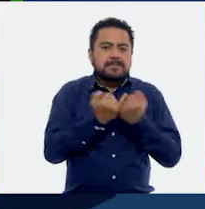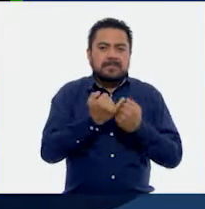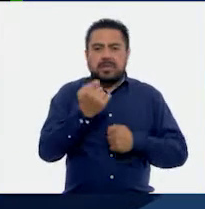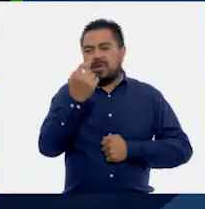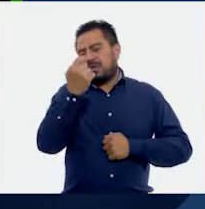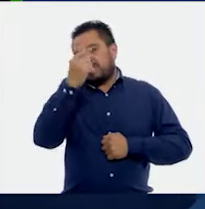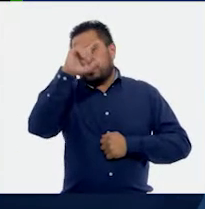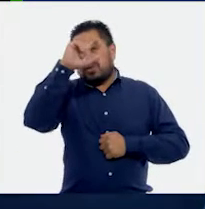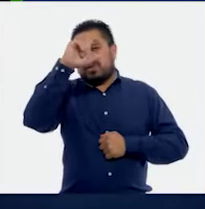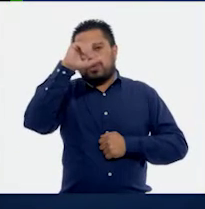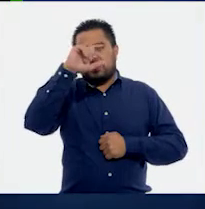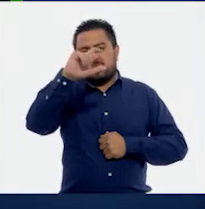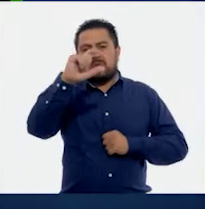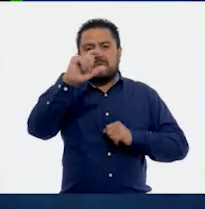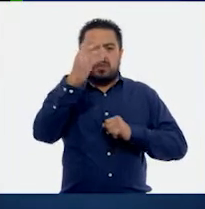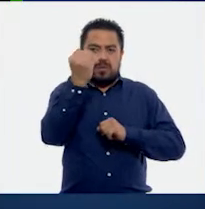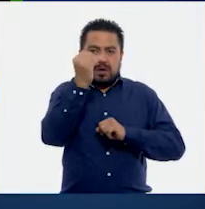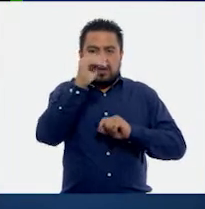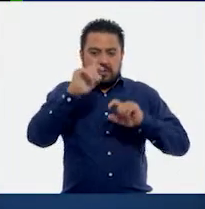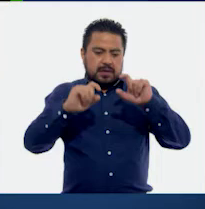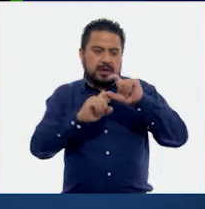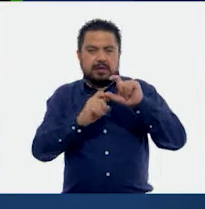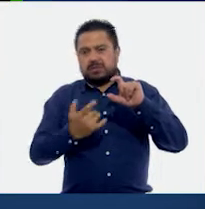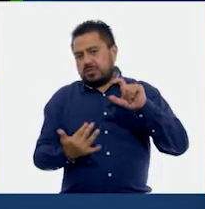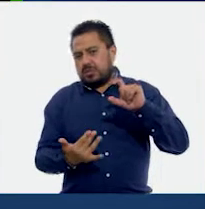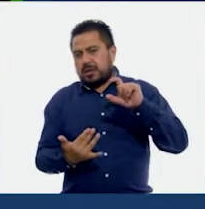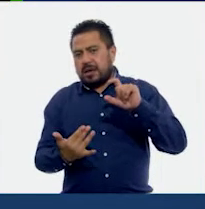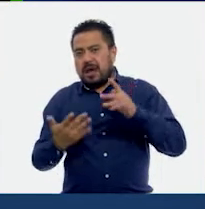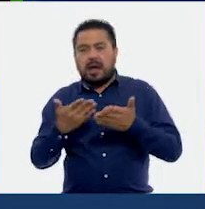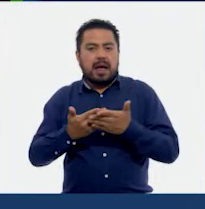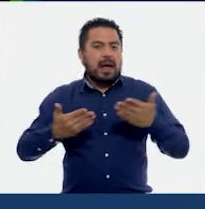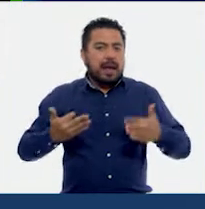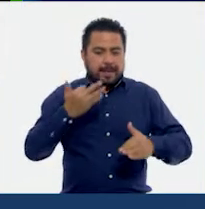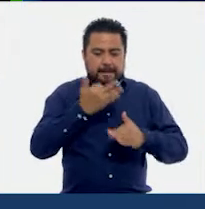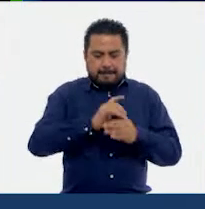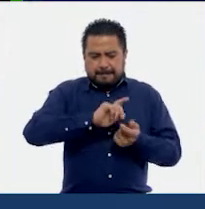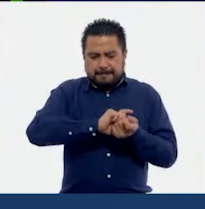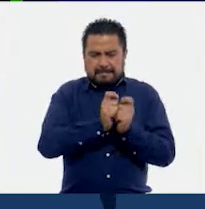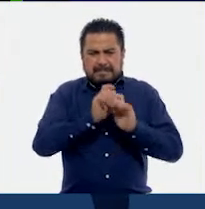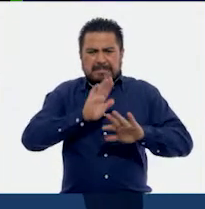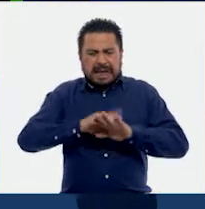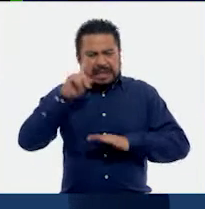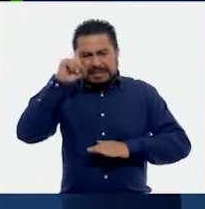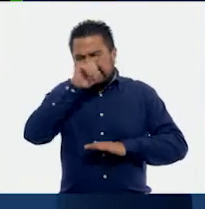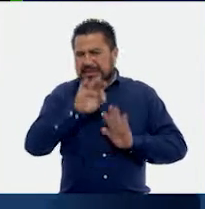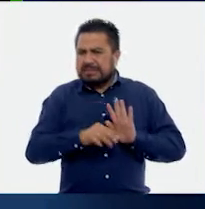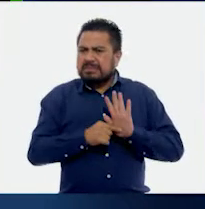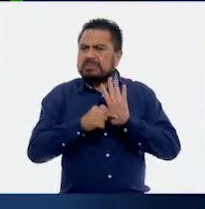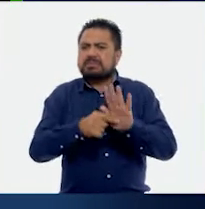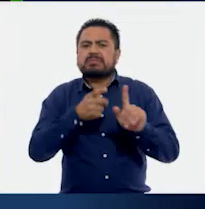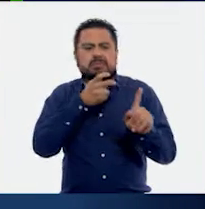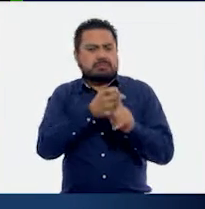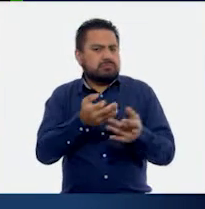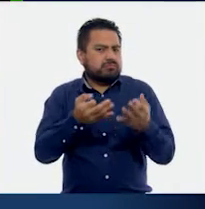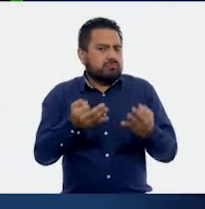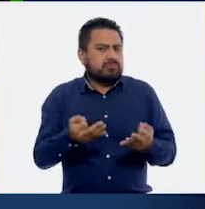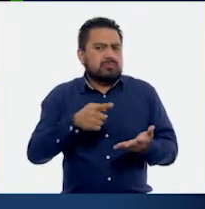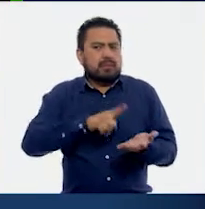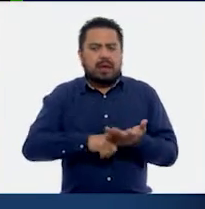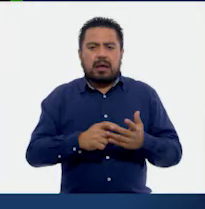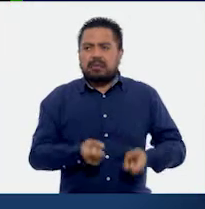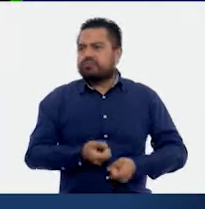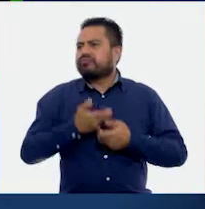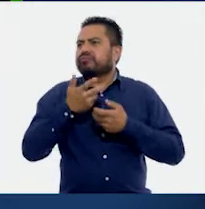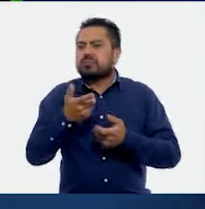su forma simplificada que 9 cincuentavos. Ahora pasamos por mucha dificultad para mostrar que esto realmente viene de la